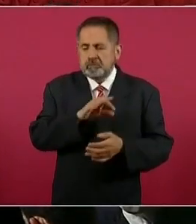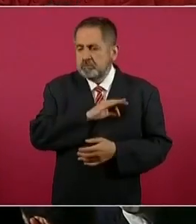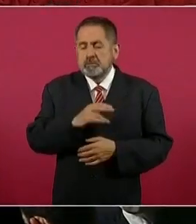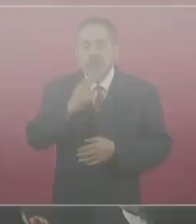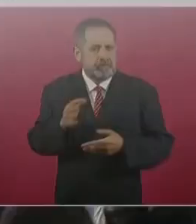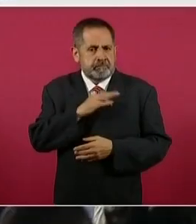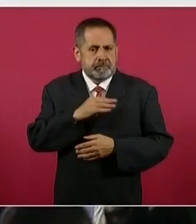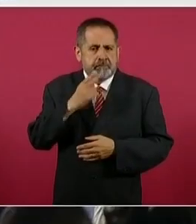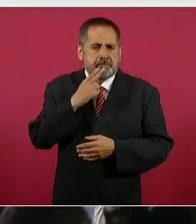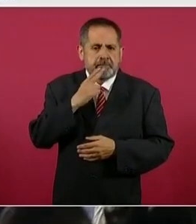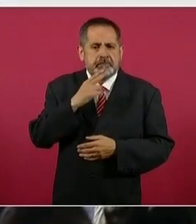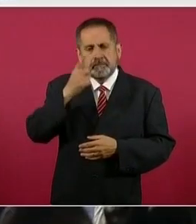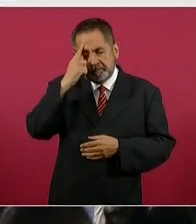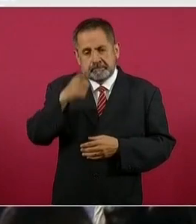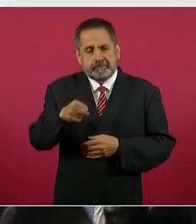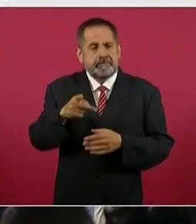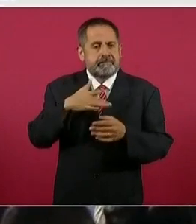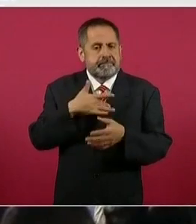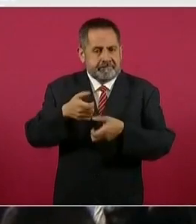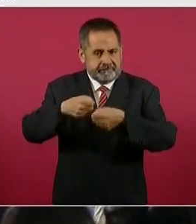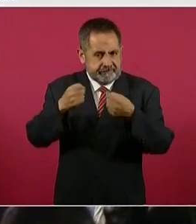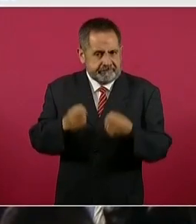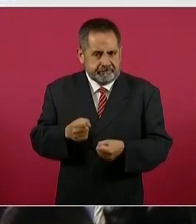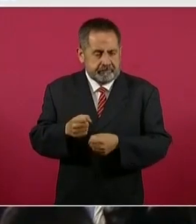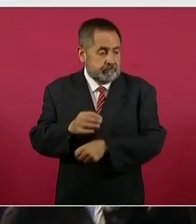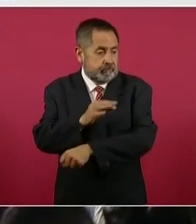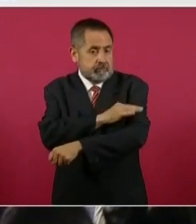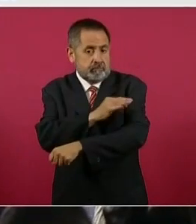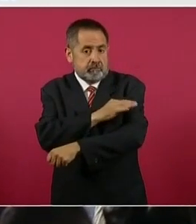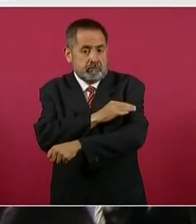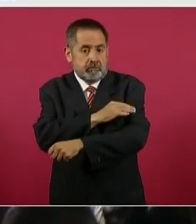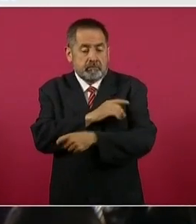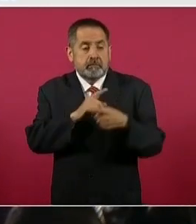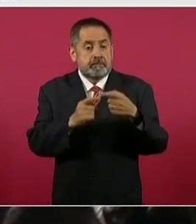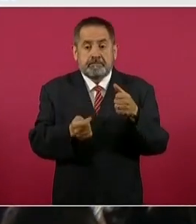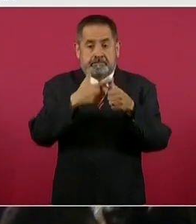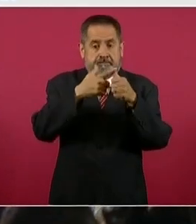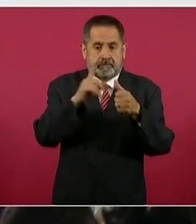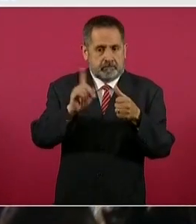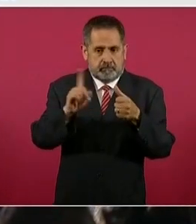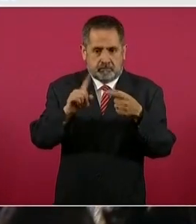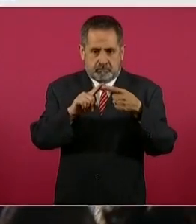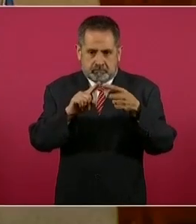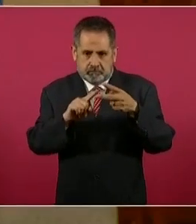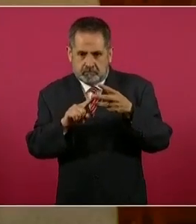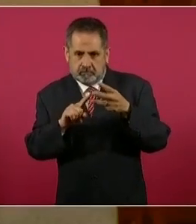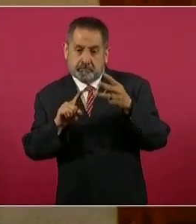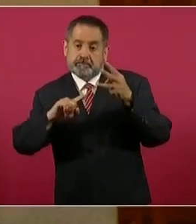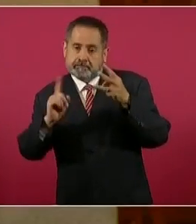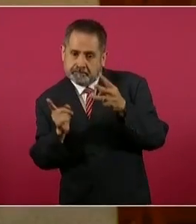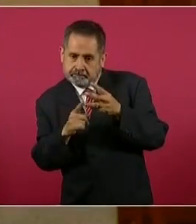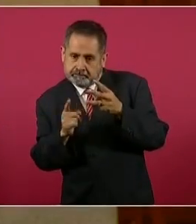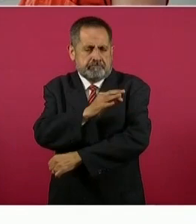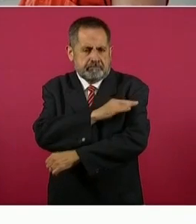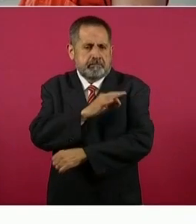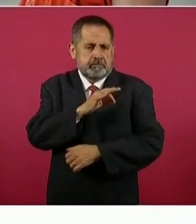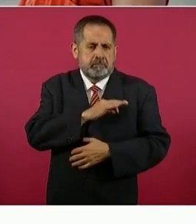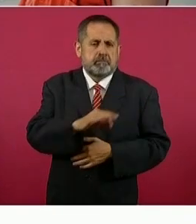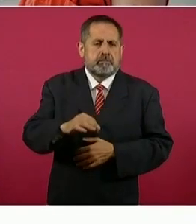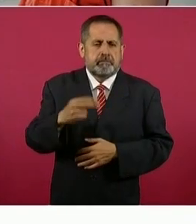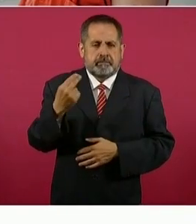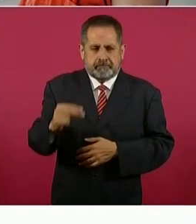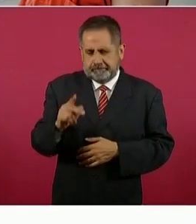refuerzo, que es segura cuando se pone como refuerzo, habiéndose usado cualquiera de las vacunas.